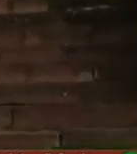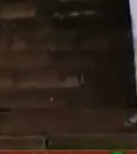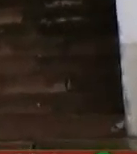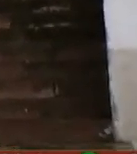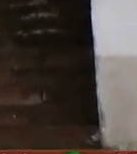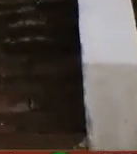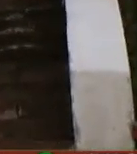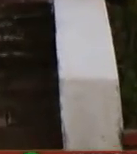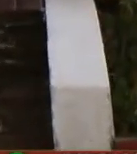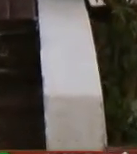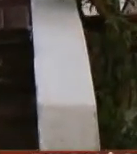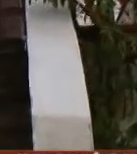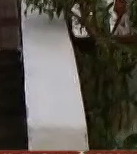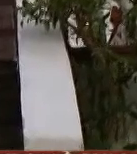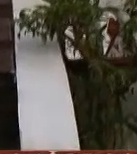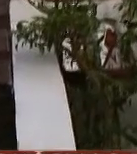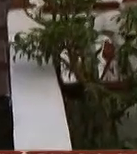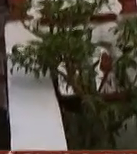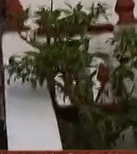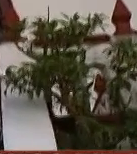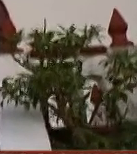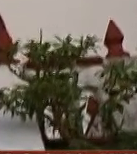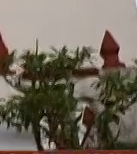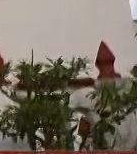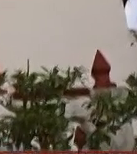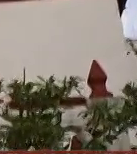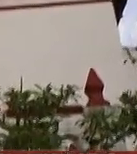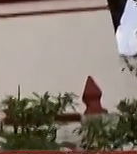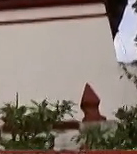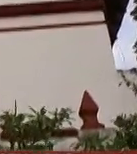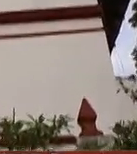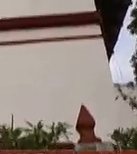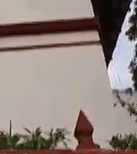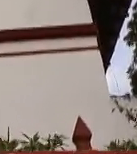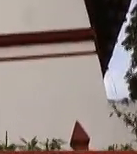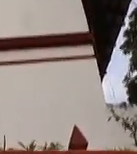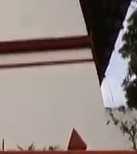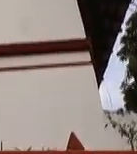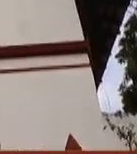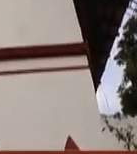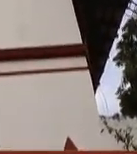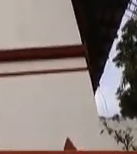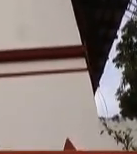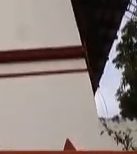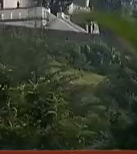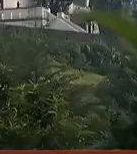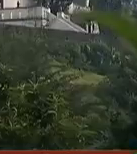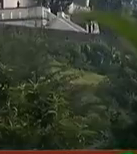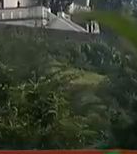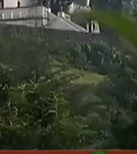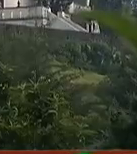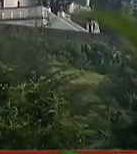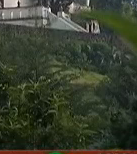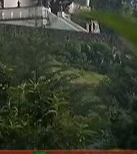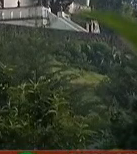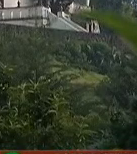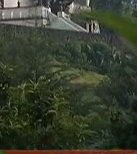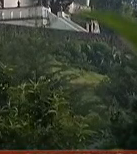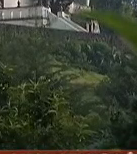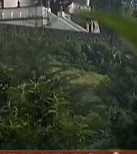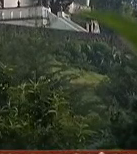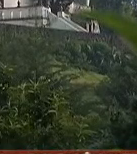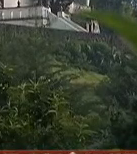a pocos kilómetros de la plaza central la ex hacienda de Jesús de Nazareno es parte del legado histórico y cultural de Angangueo